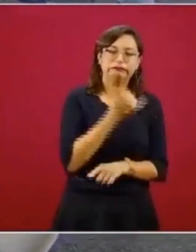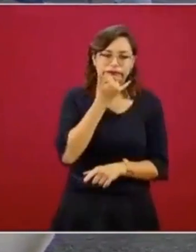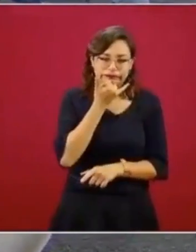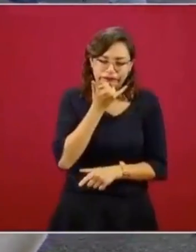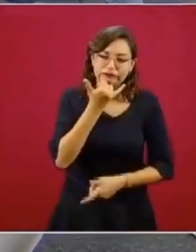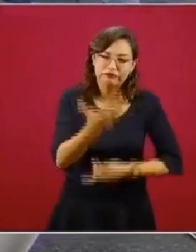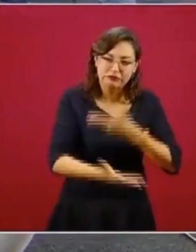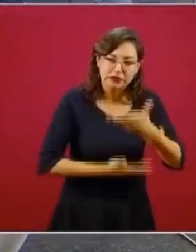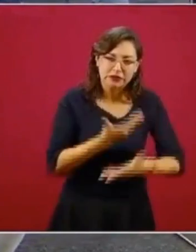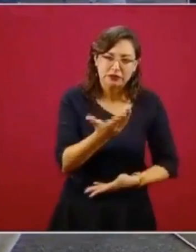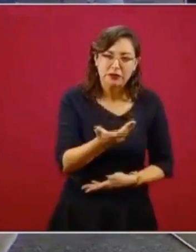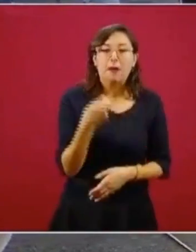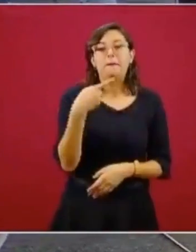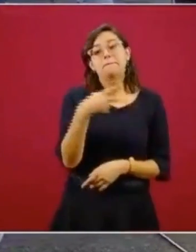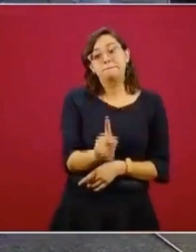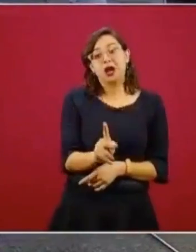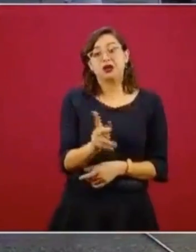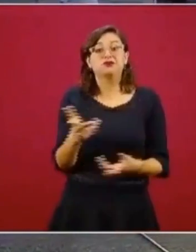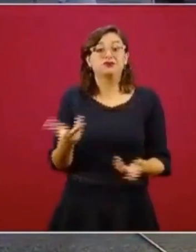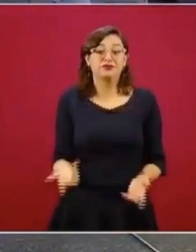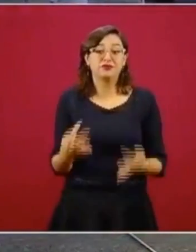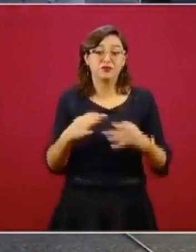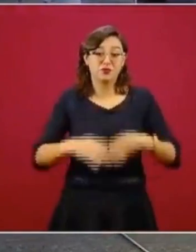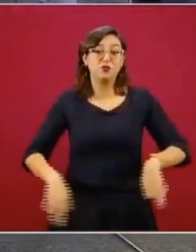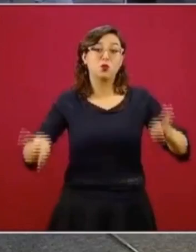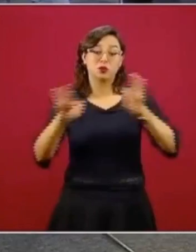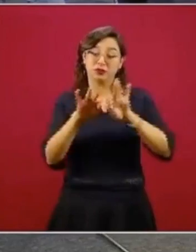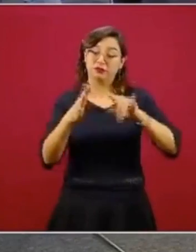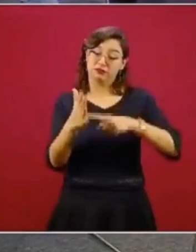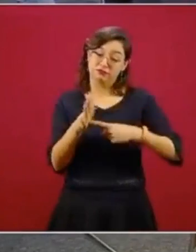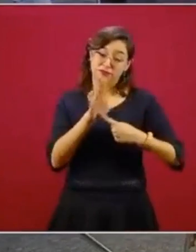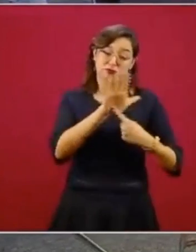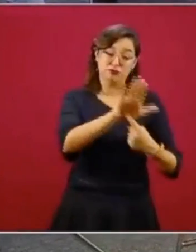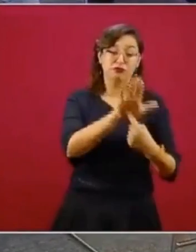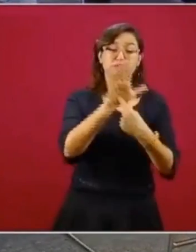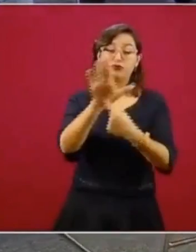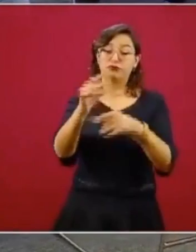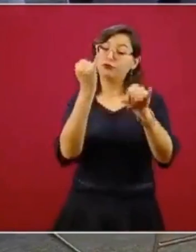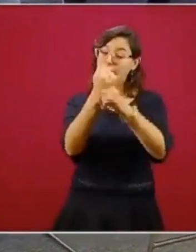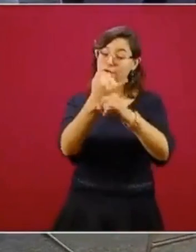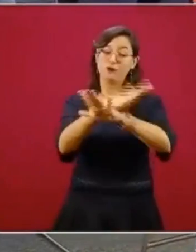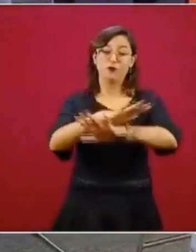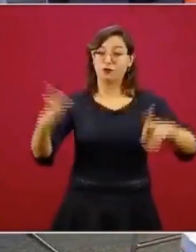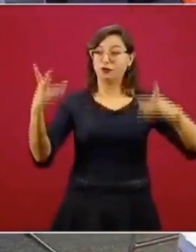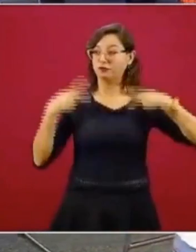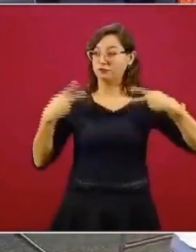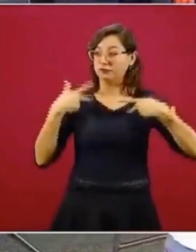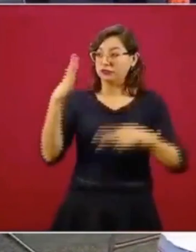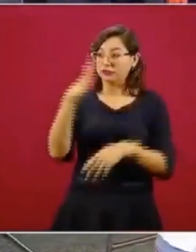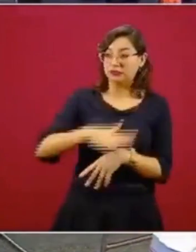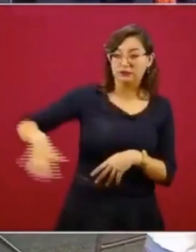ayuda mucho que la gente tenga información amplia.